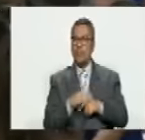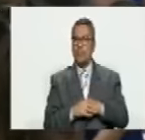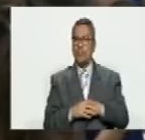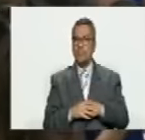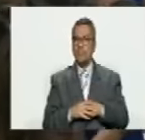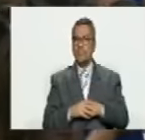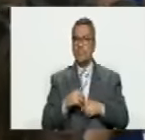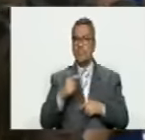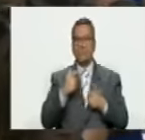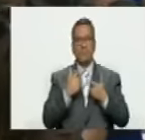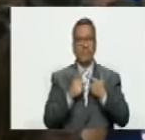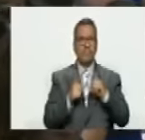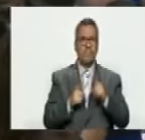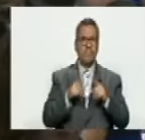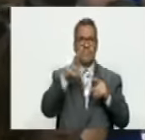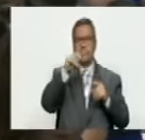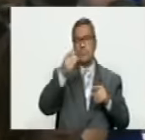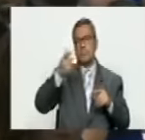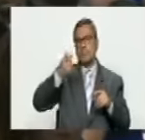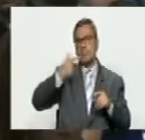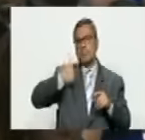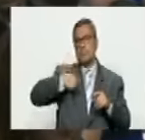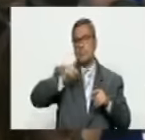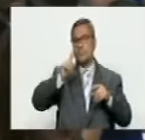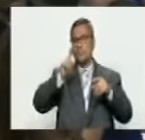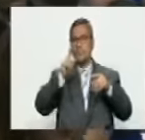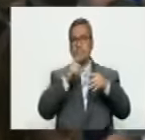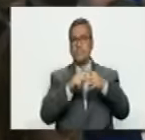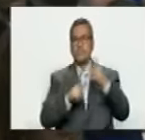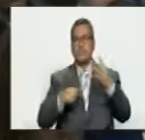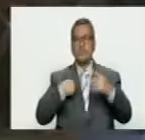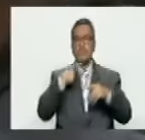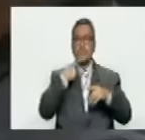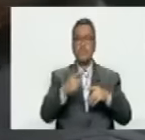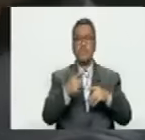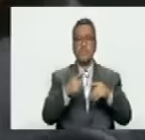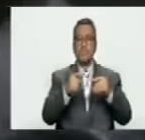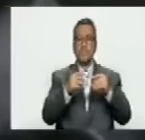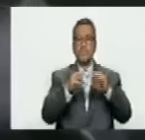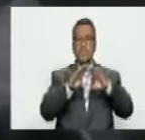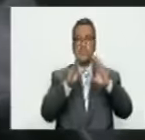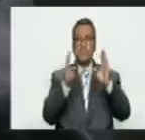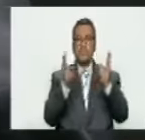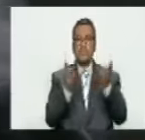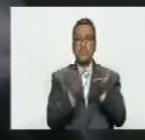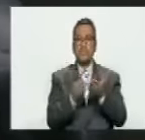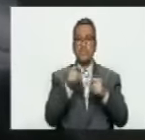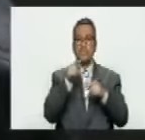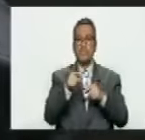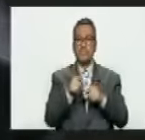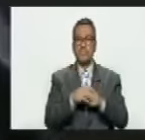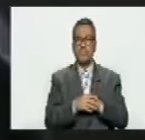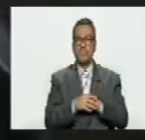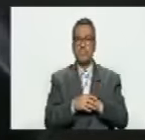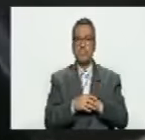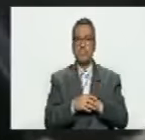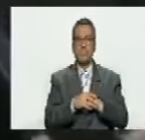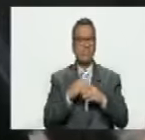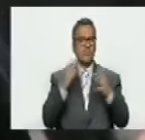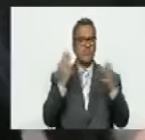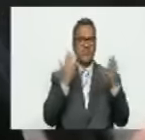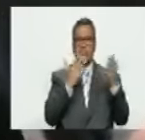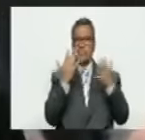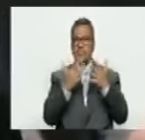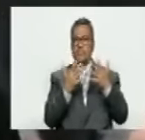además no tiene otra cosa que decirle al mundo, sino que están total y